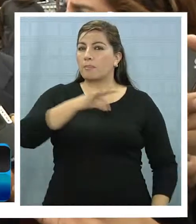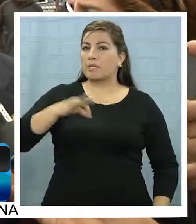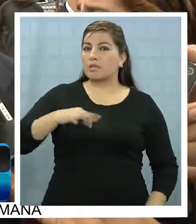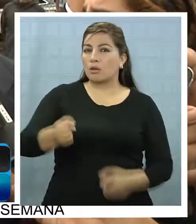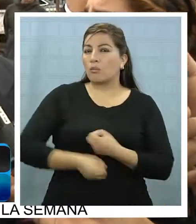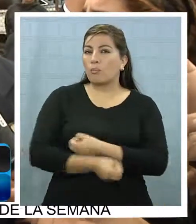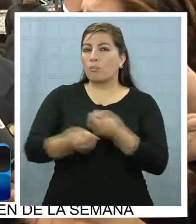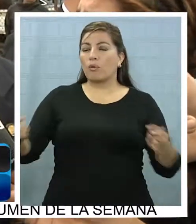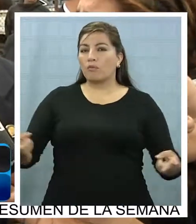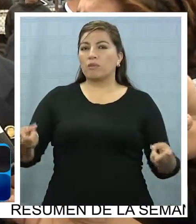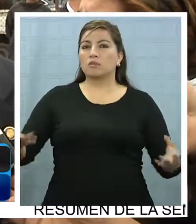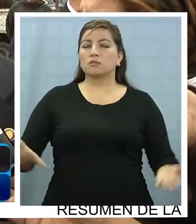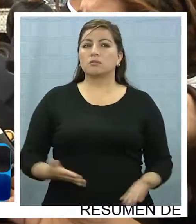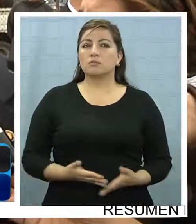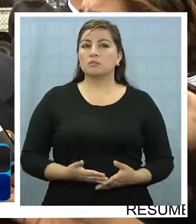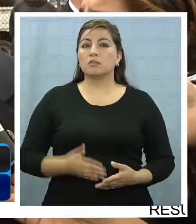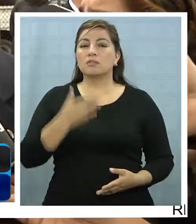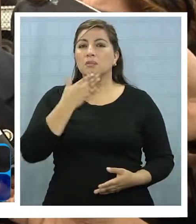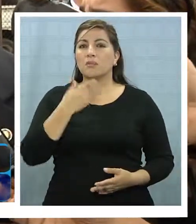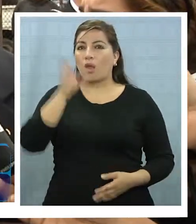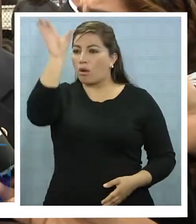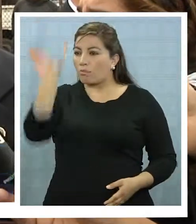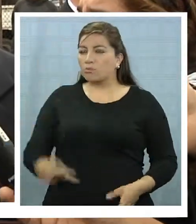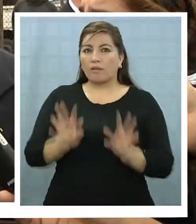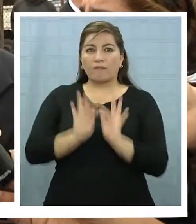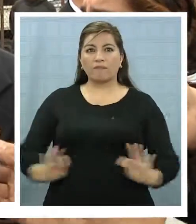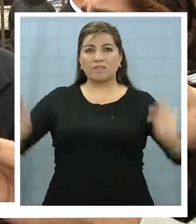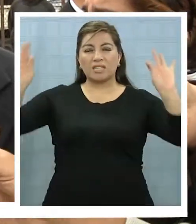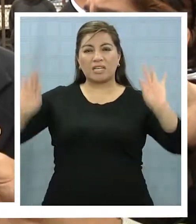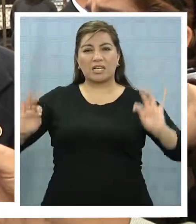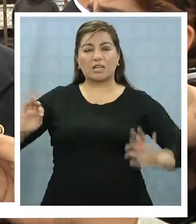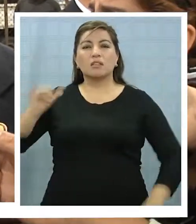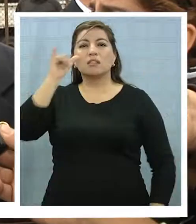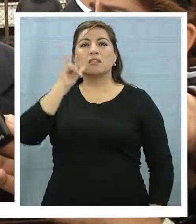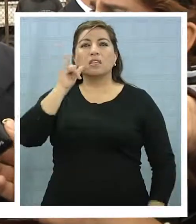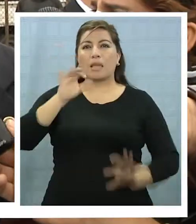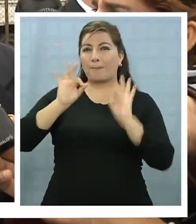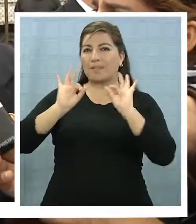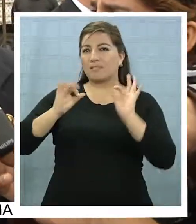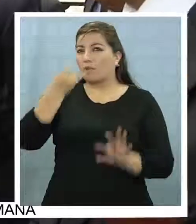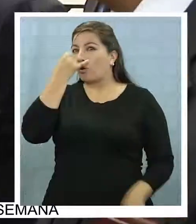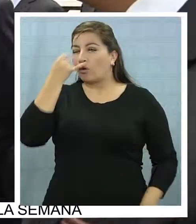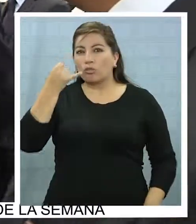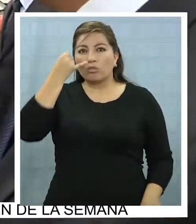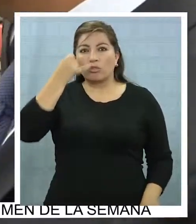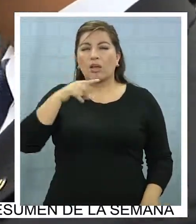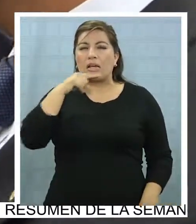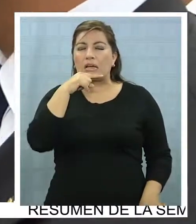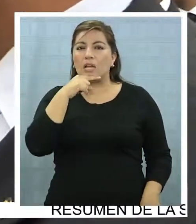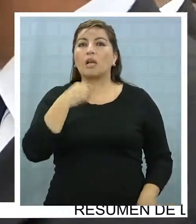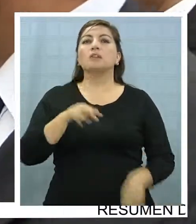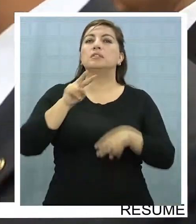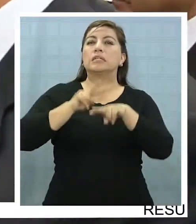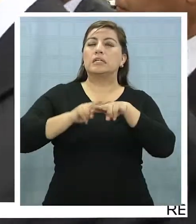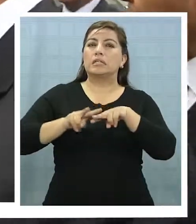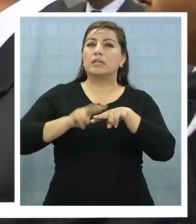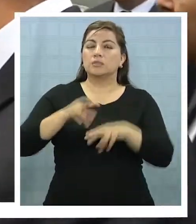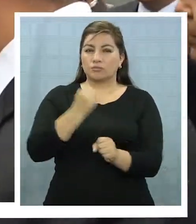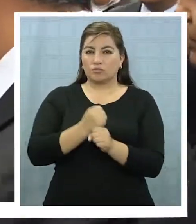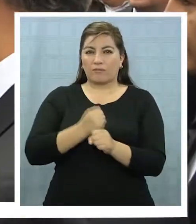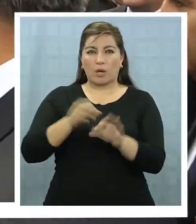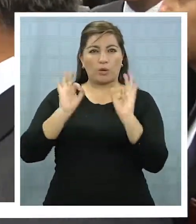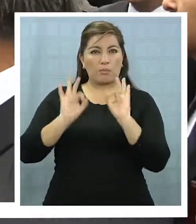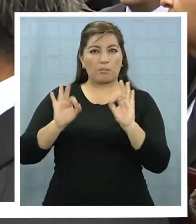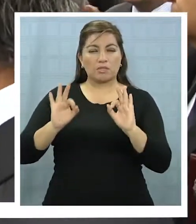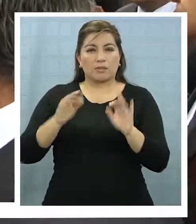cual el fiscal local de Iquique, especializado en droga, está realizando la labor específica para